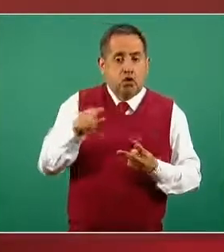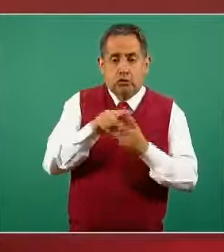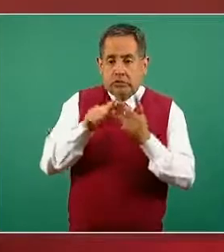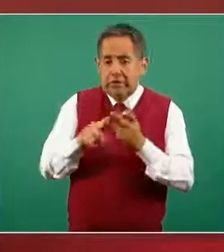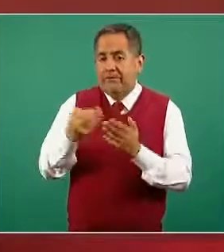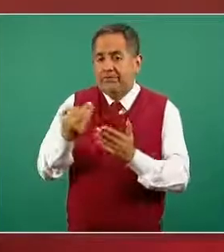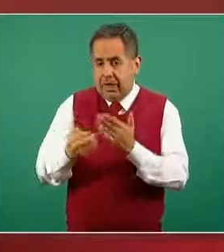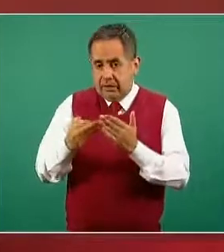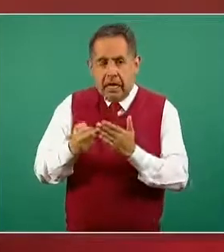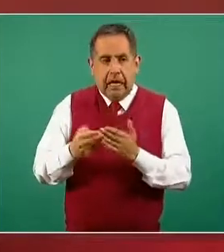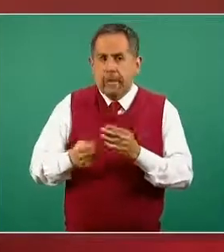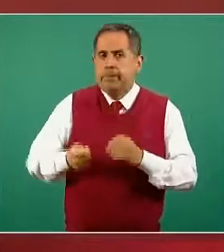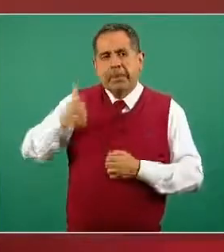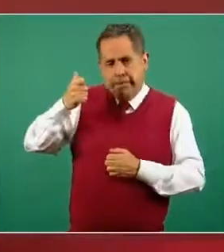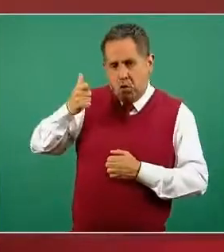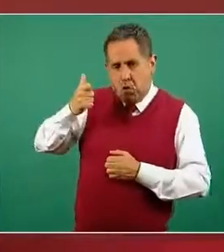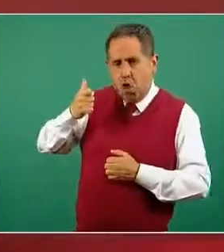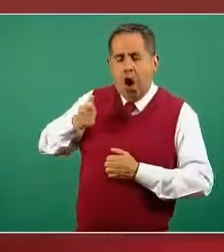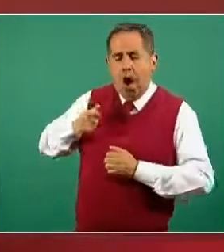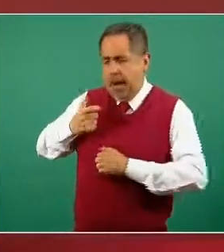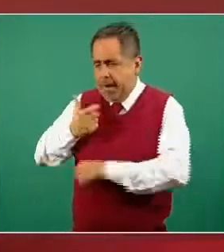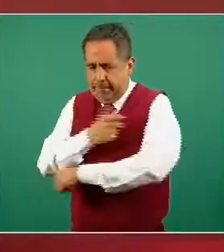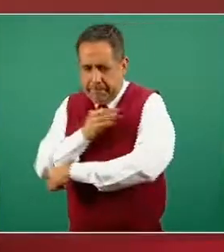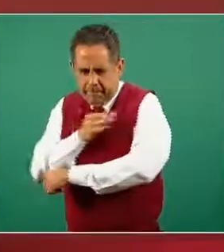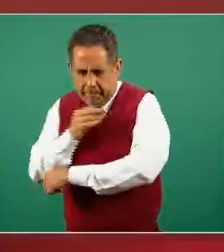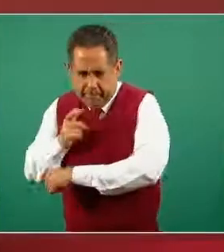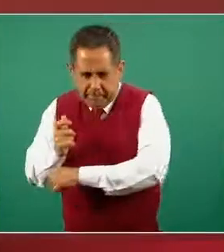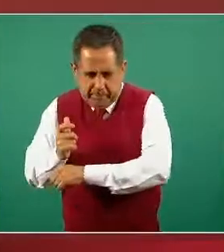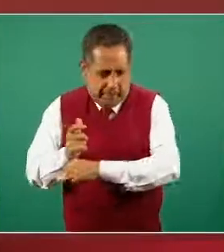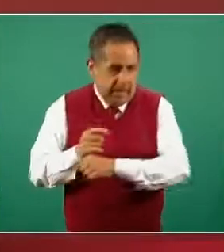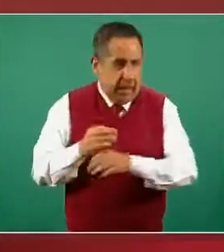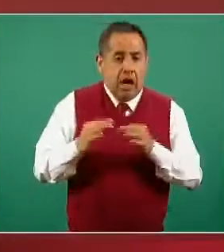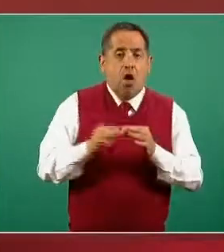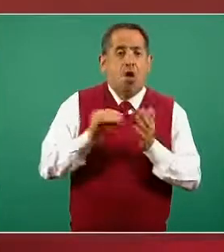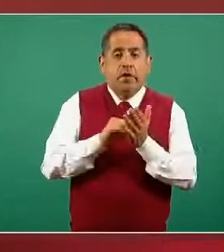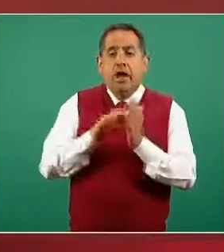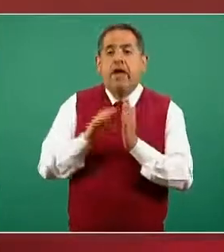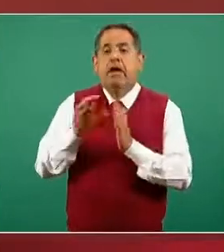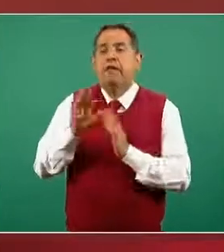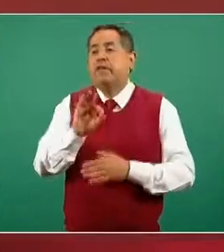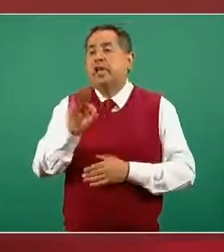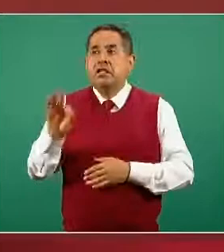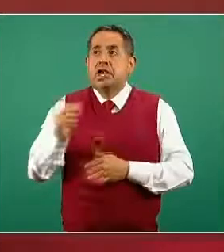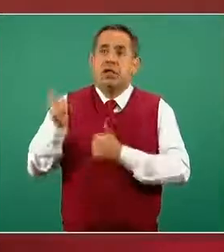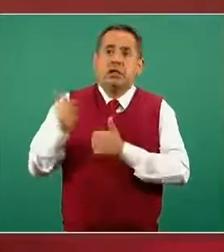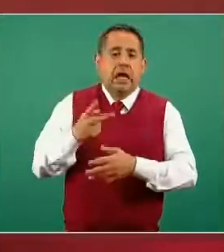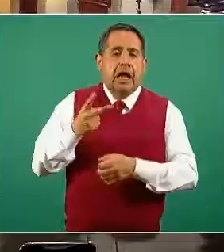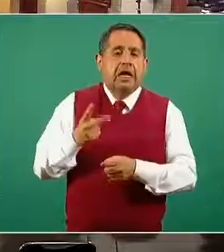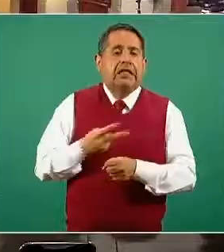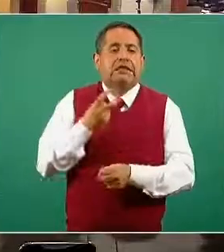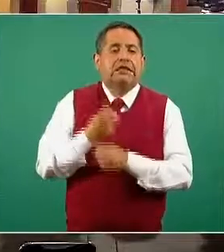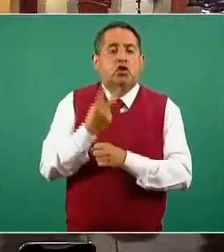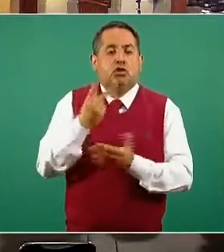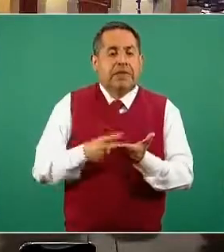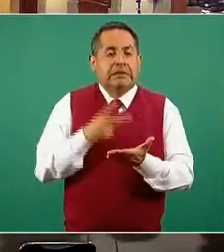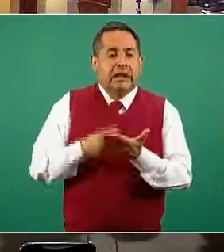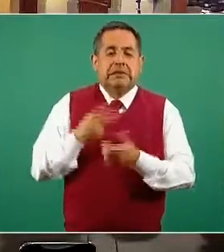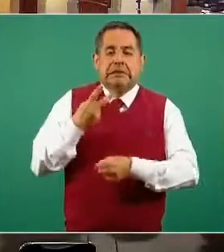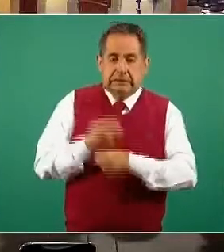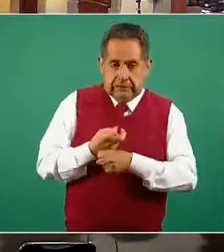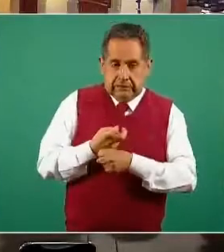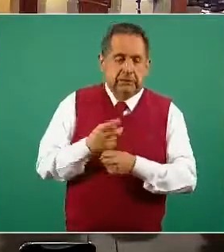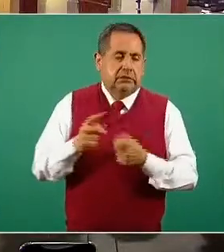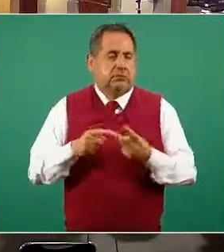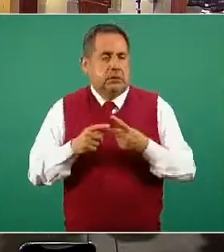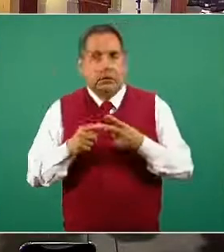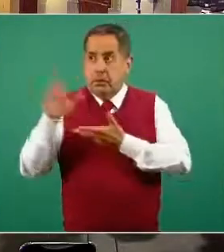en donde se empezó a aplicar primero y por lo tanto están en calendario la aplicación de las segundas dosis. Conforme estas se vayan aplicando,